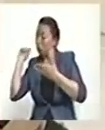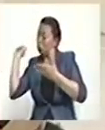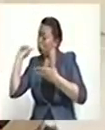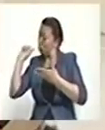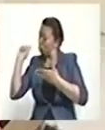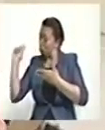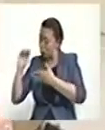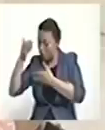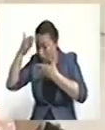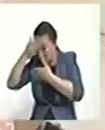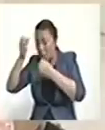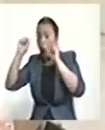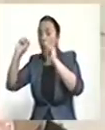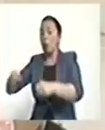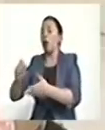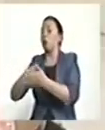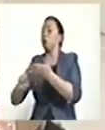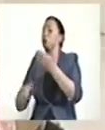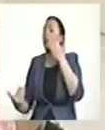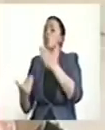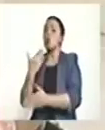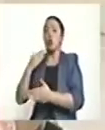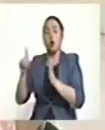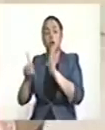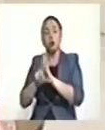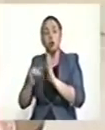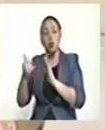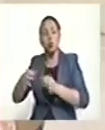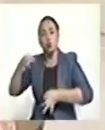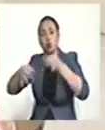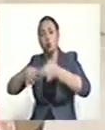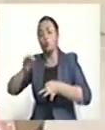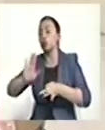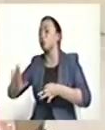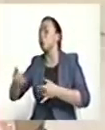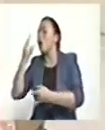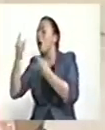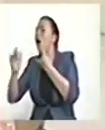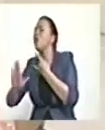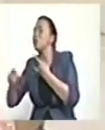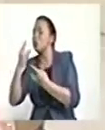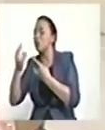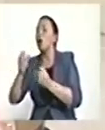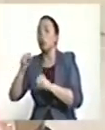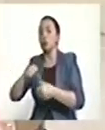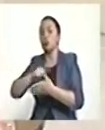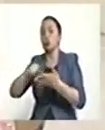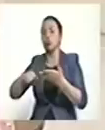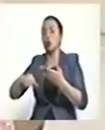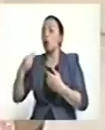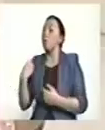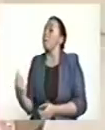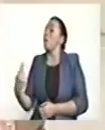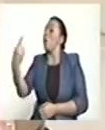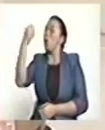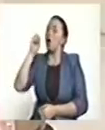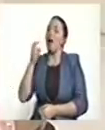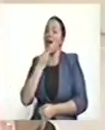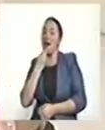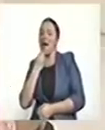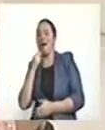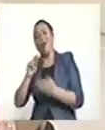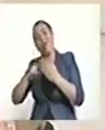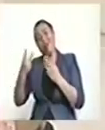el derecho a que escriban una justicia hecha a las medidas de sus deseos, de hacer política, de burlarse de las